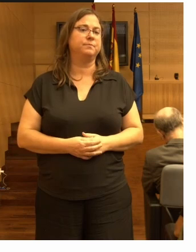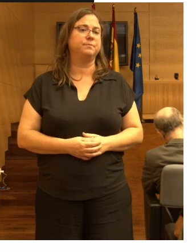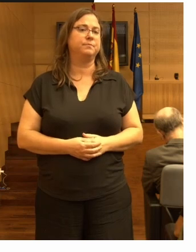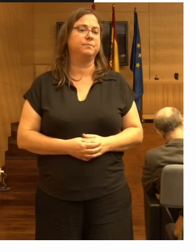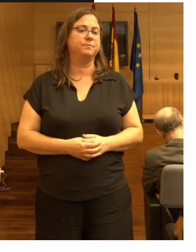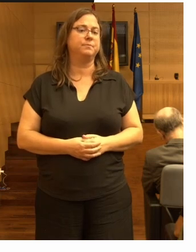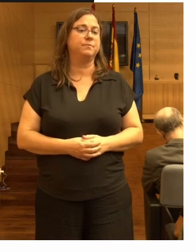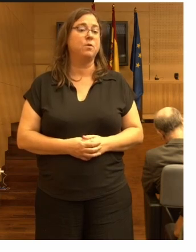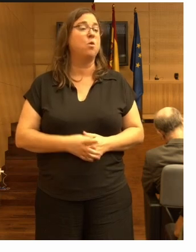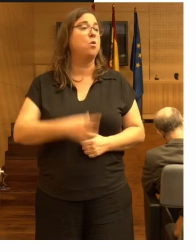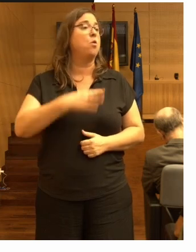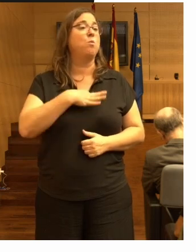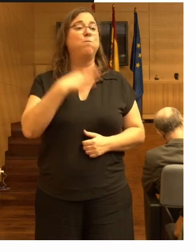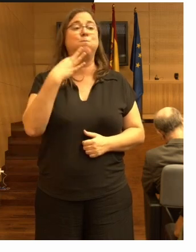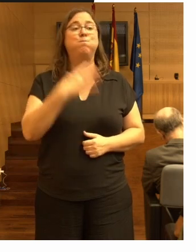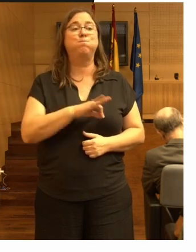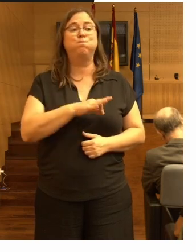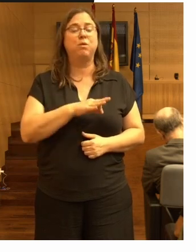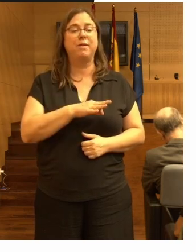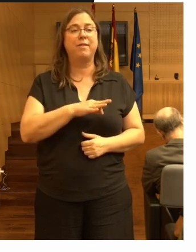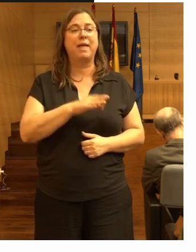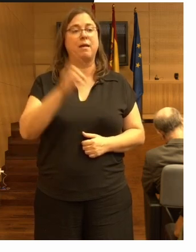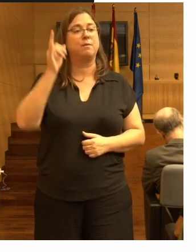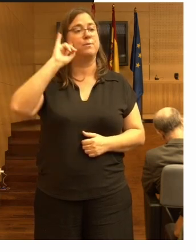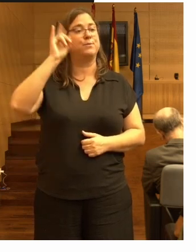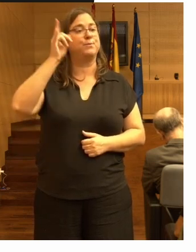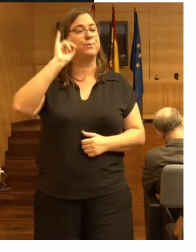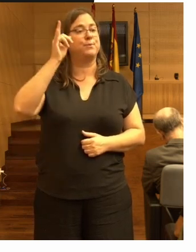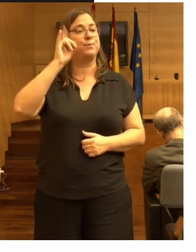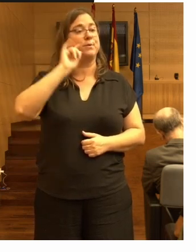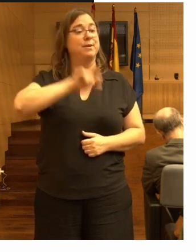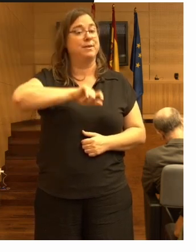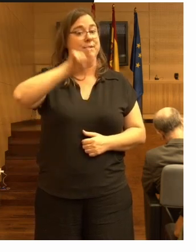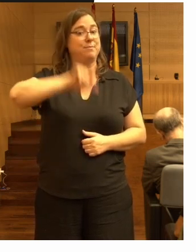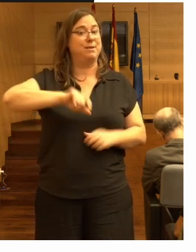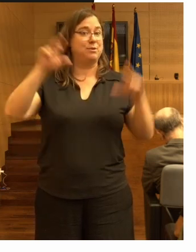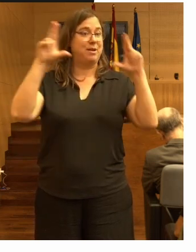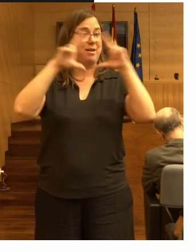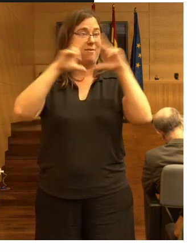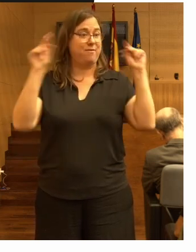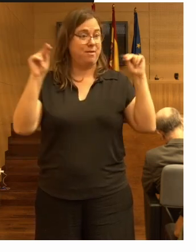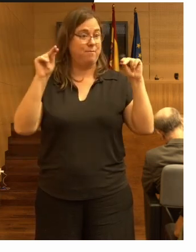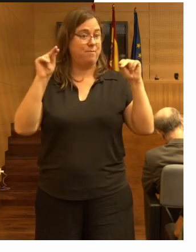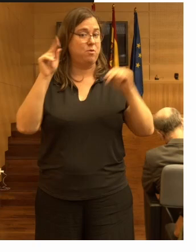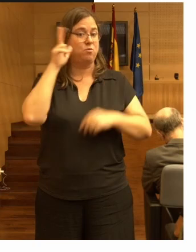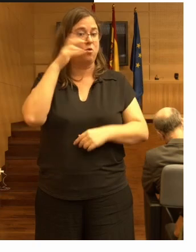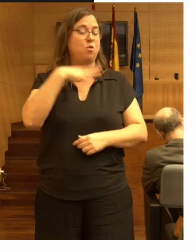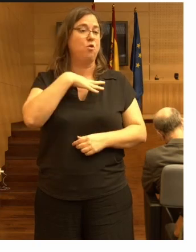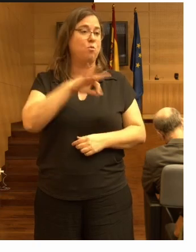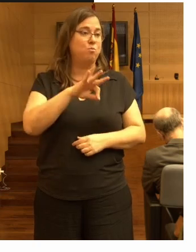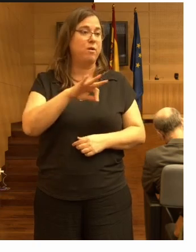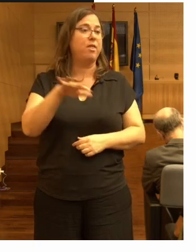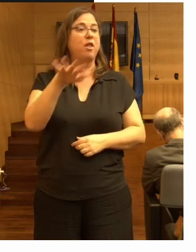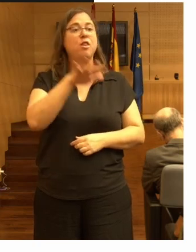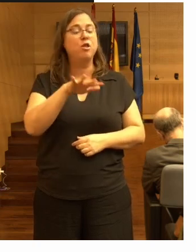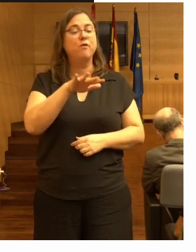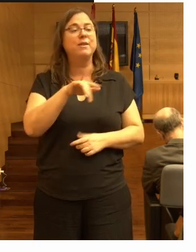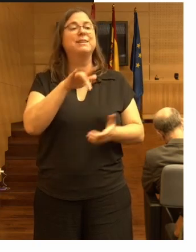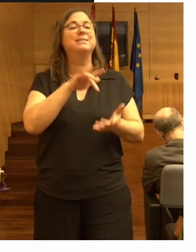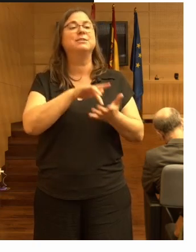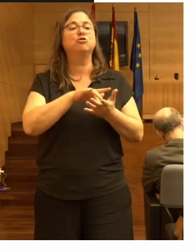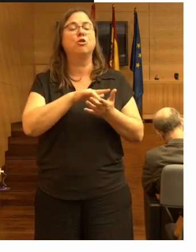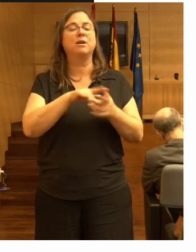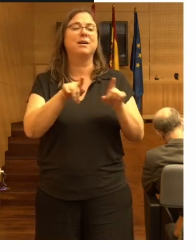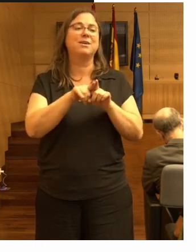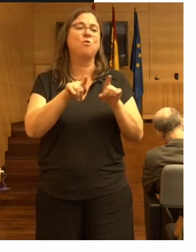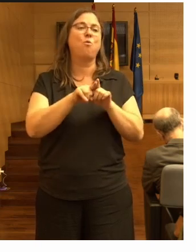que pueda ser oída por el personal de enfermería en el móvil sin causar mucho ruido que